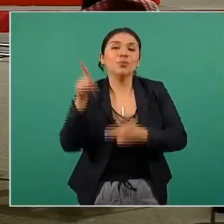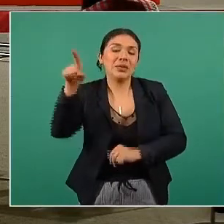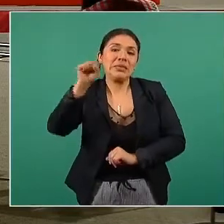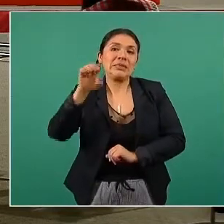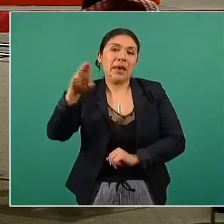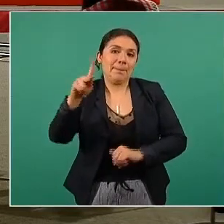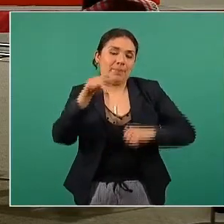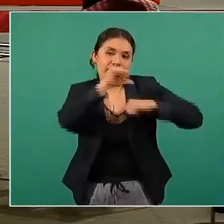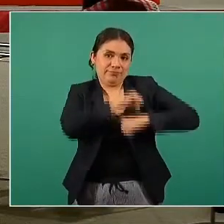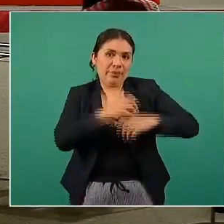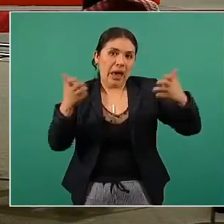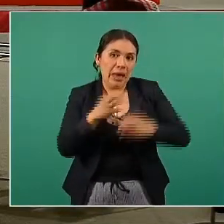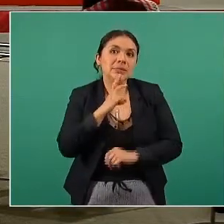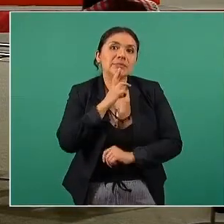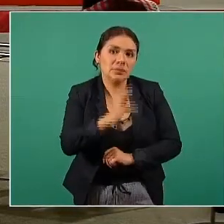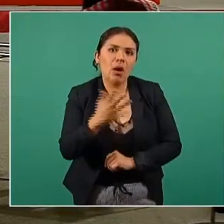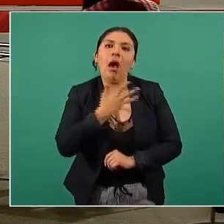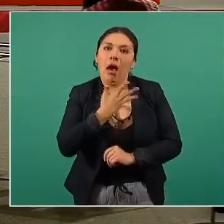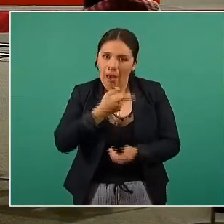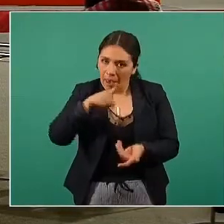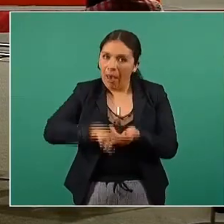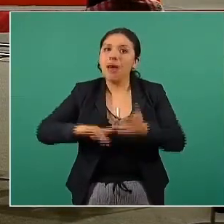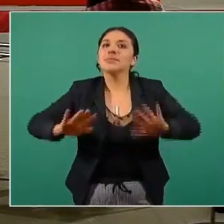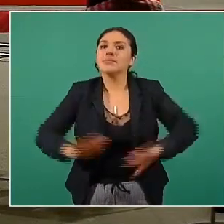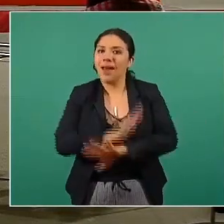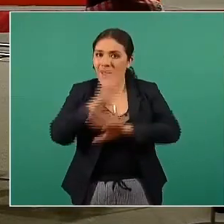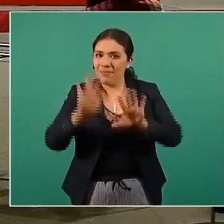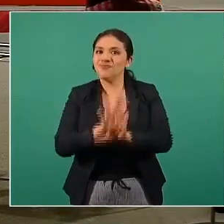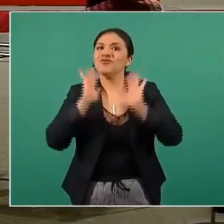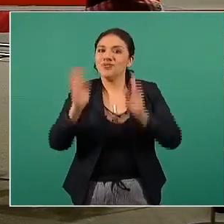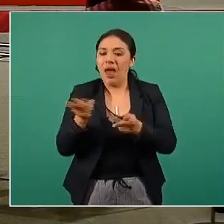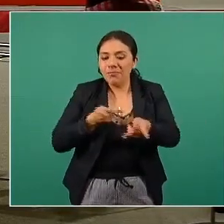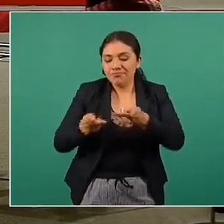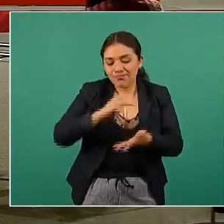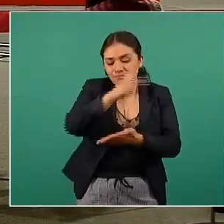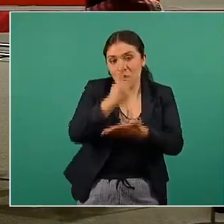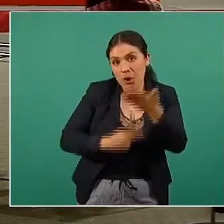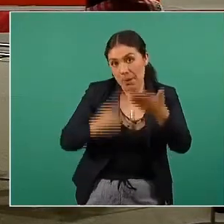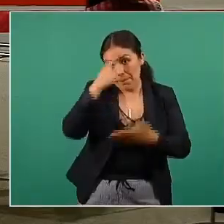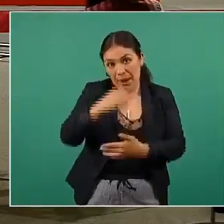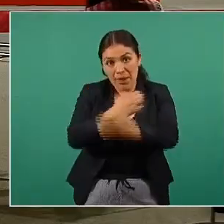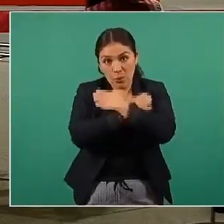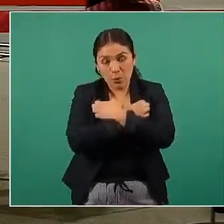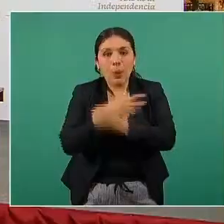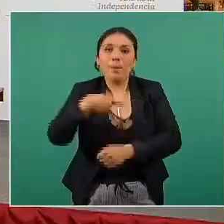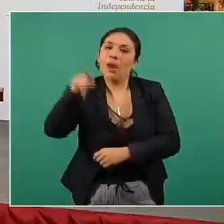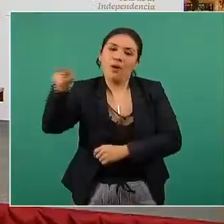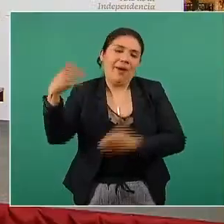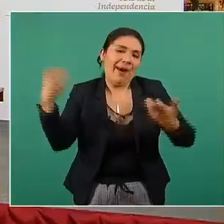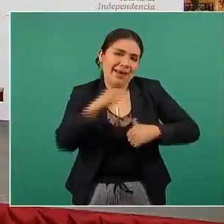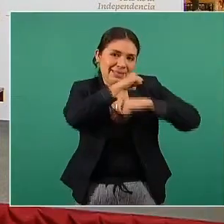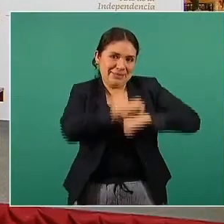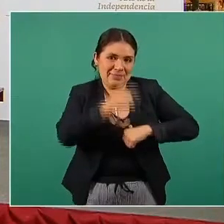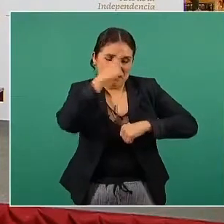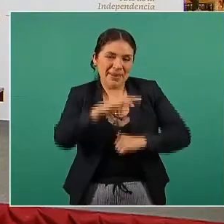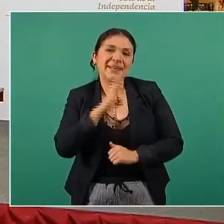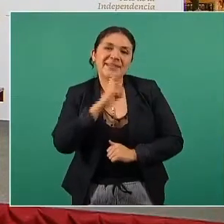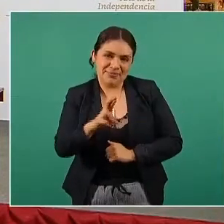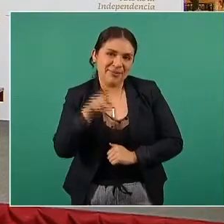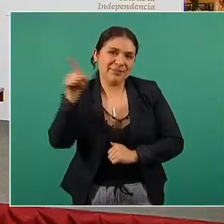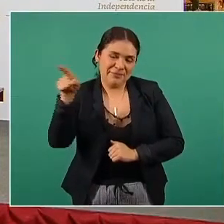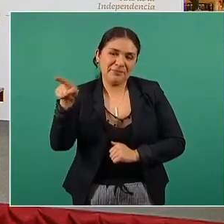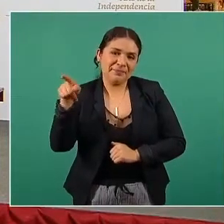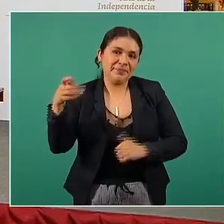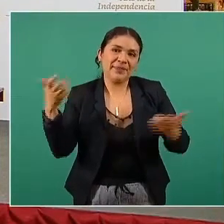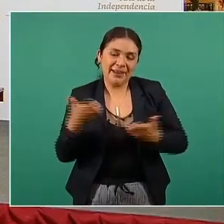de Educación Pública hay una serie de cambios que se estarán haciendo a los programas educativos pero vamos a dejar que ellos mejor respondan